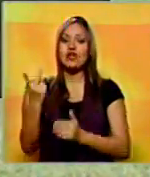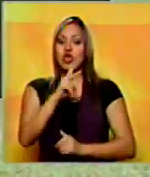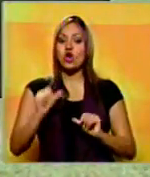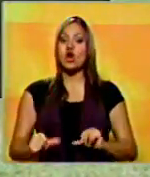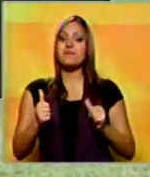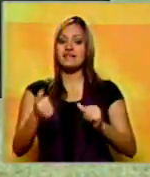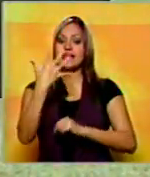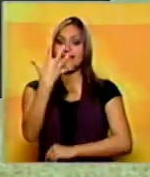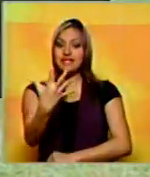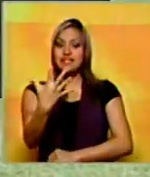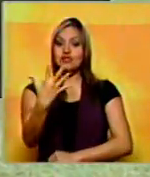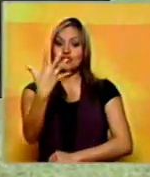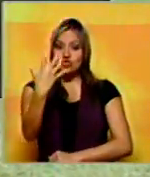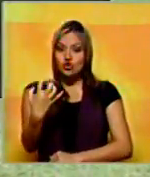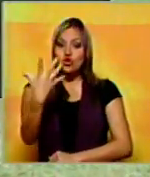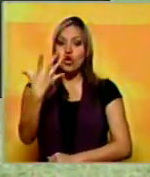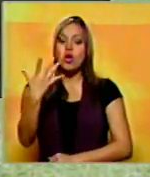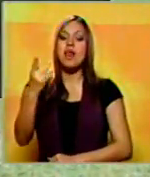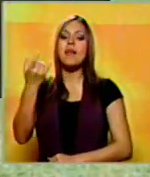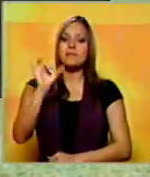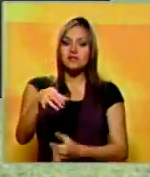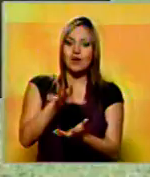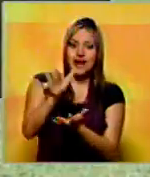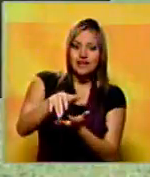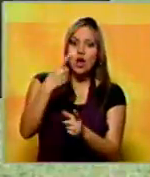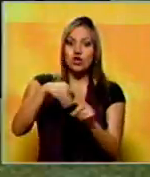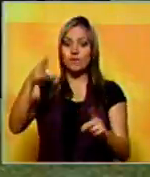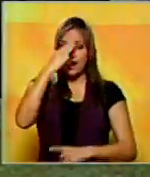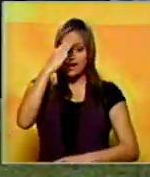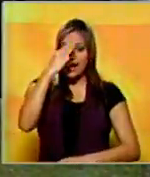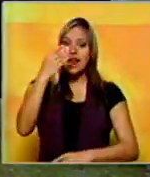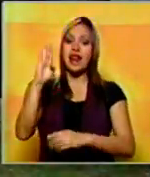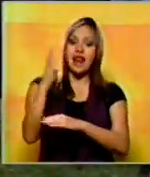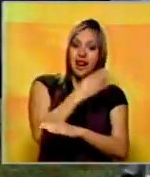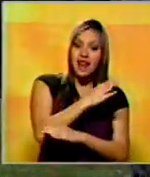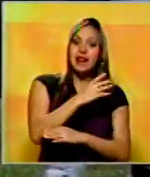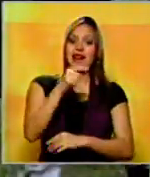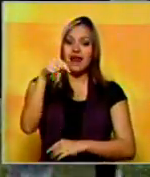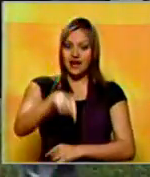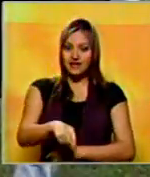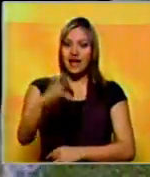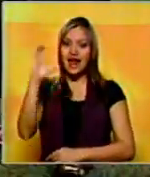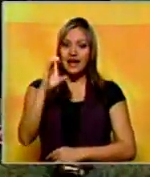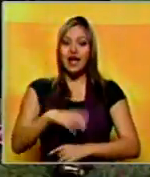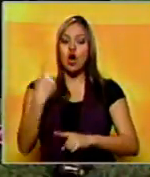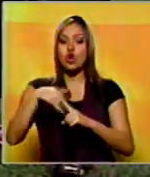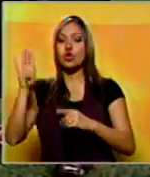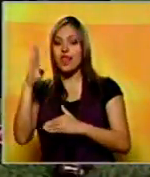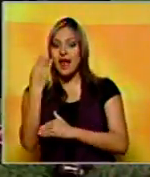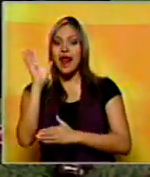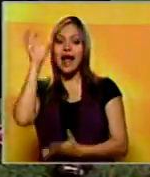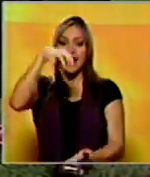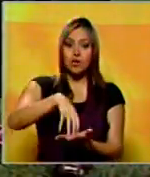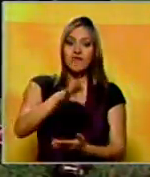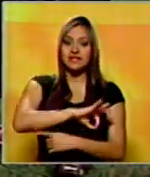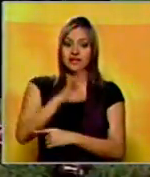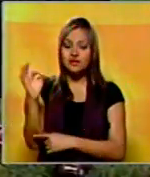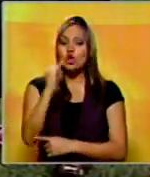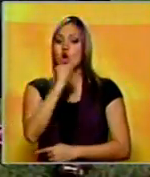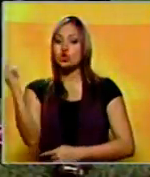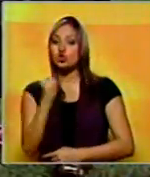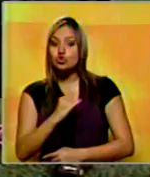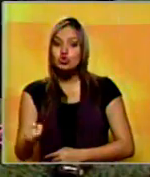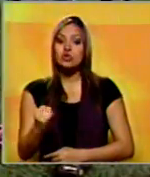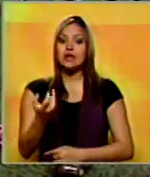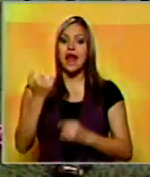a partir de las 5 en Por la Mar. Los navegantes del Magallanes visitan a los tiburones en Caracas, además Lara recibe a Aragua en Barquísima, y Tizulia